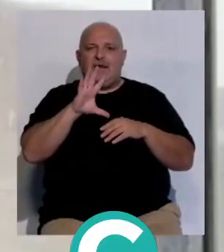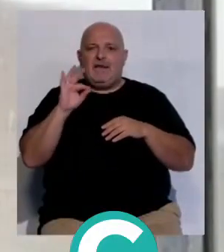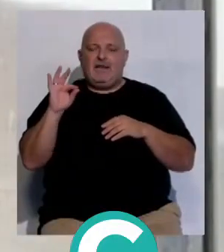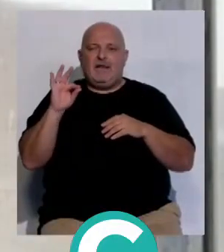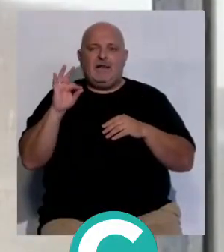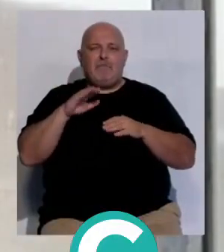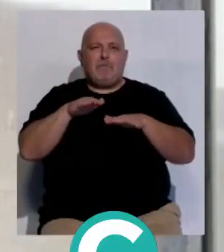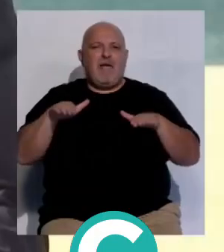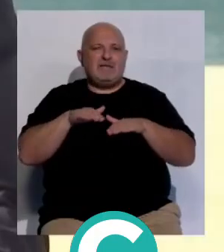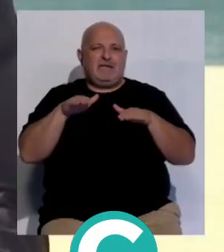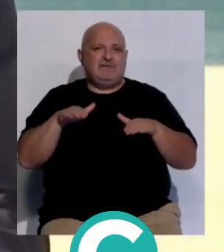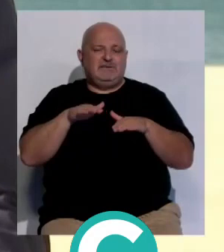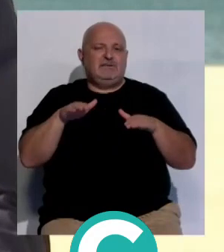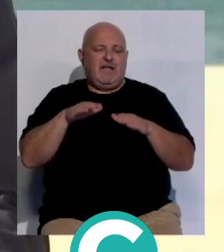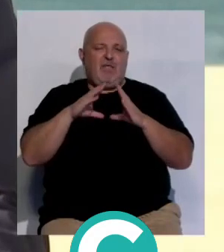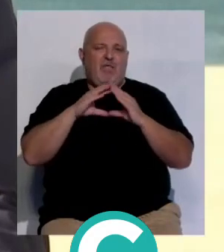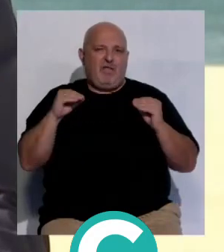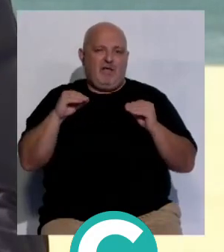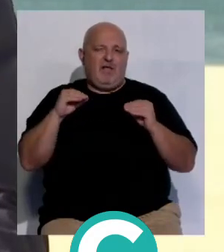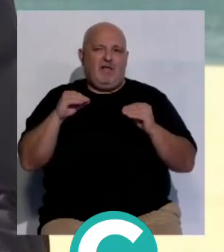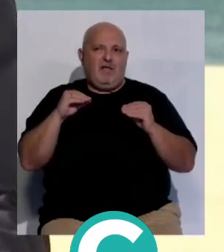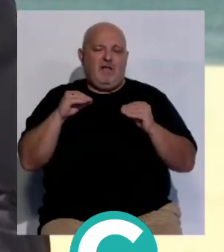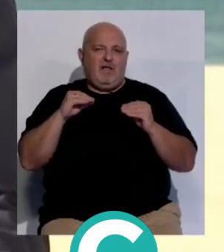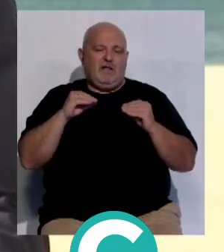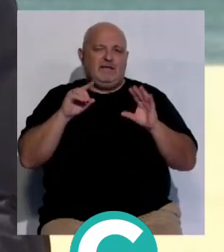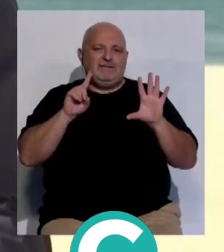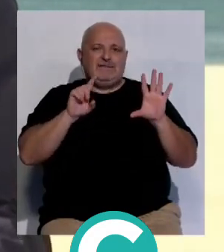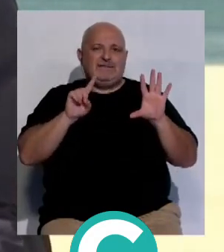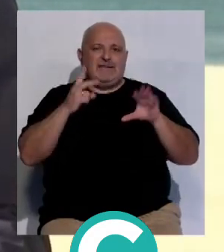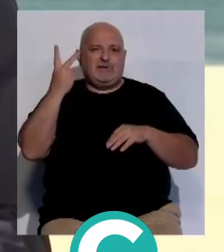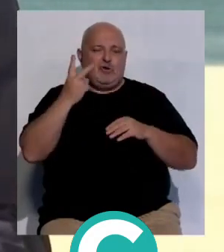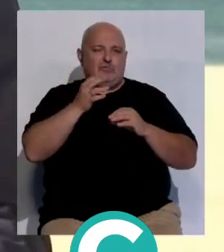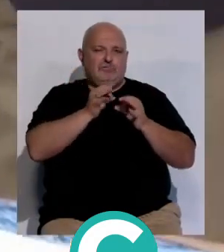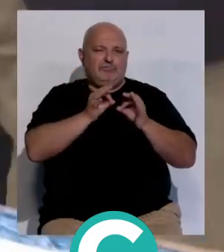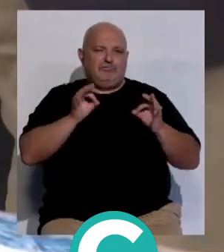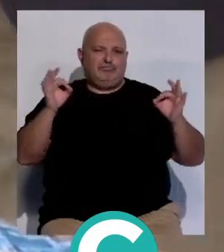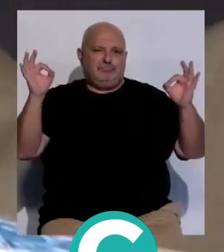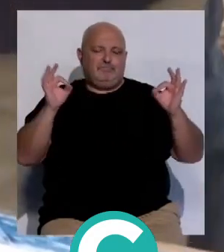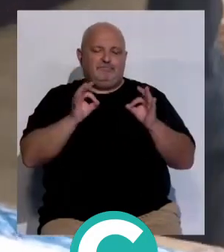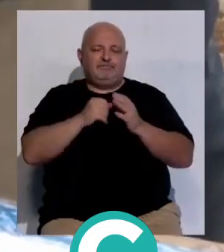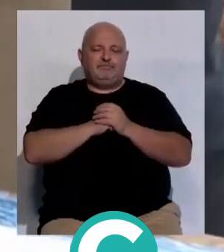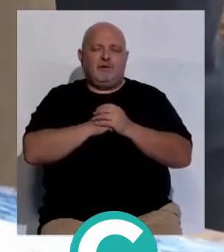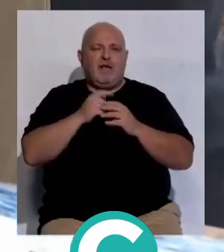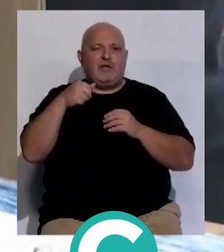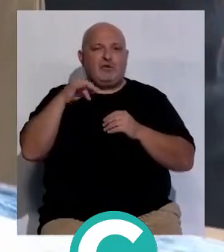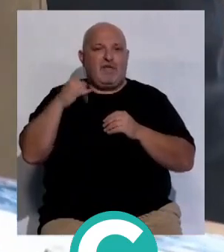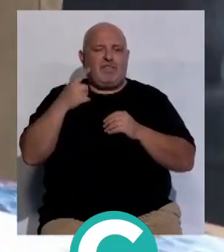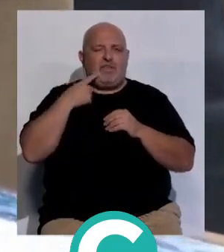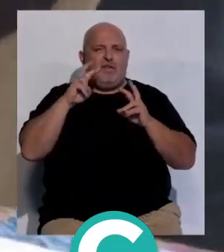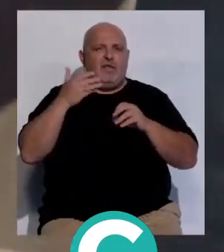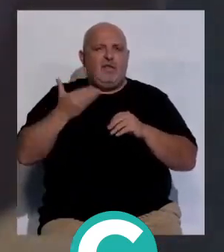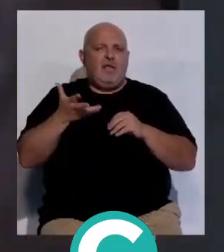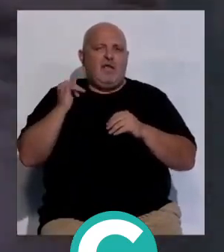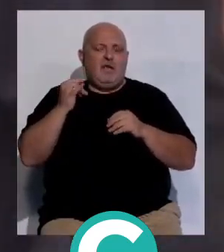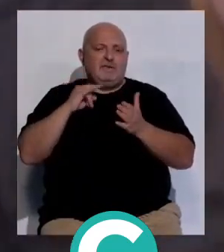playas con las que cuenta Andalucía repartidas en 62 municipios Antonio Sanz ha destacado la importancia de